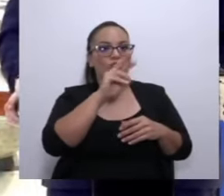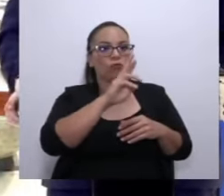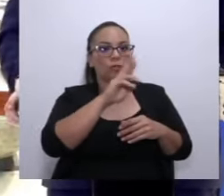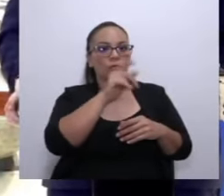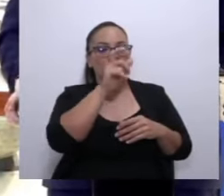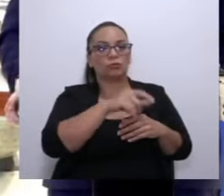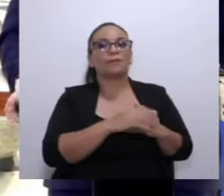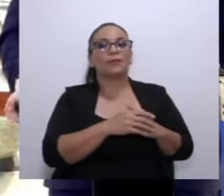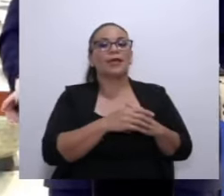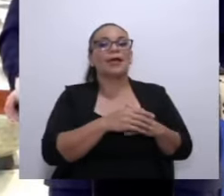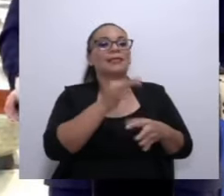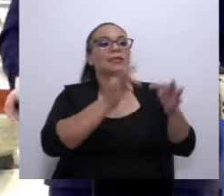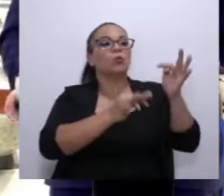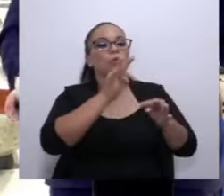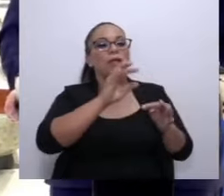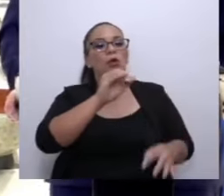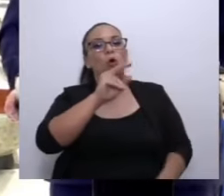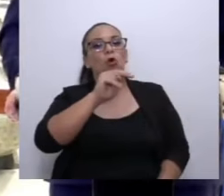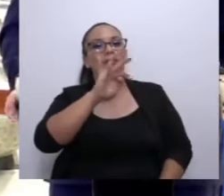Contencioso Administrativo.